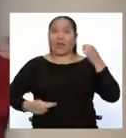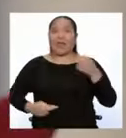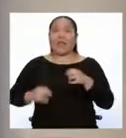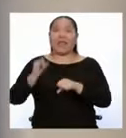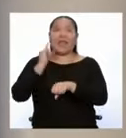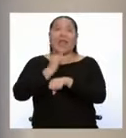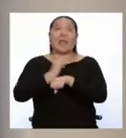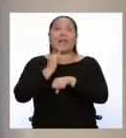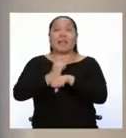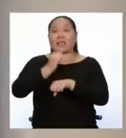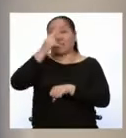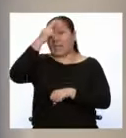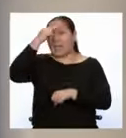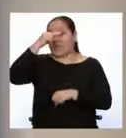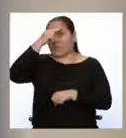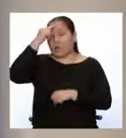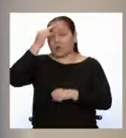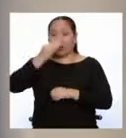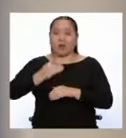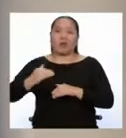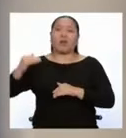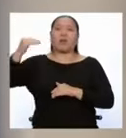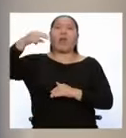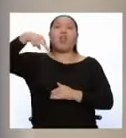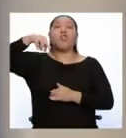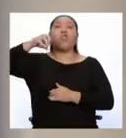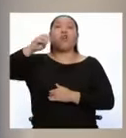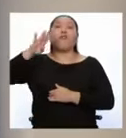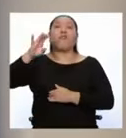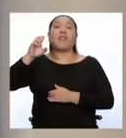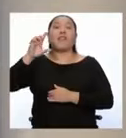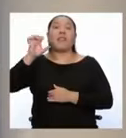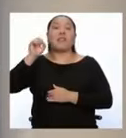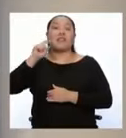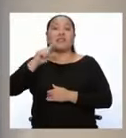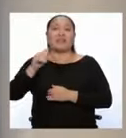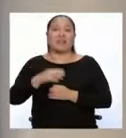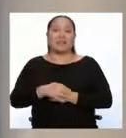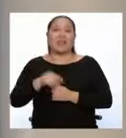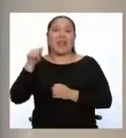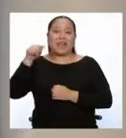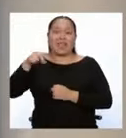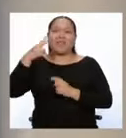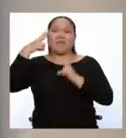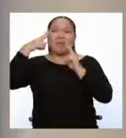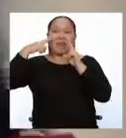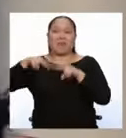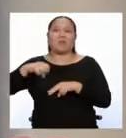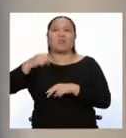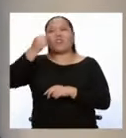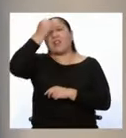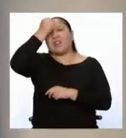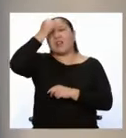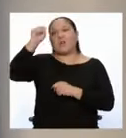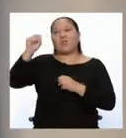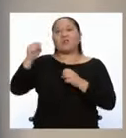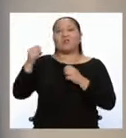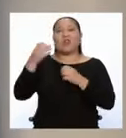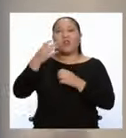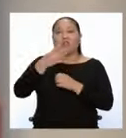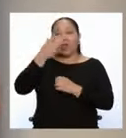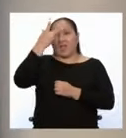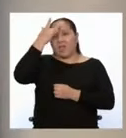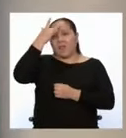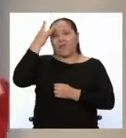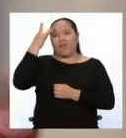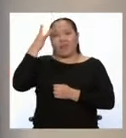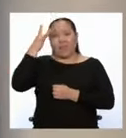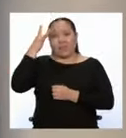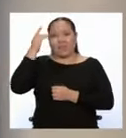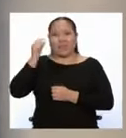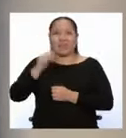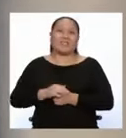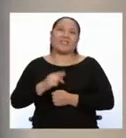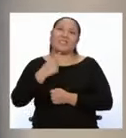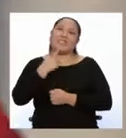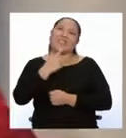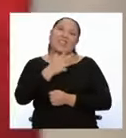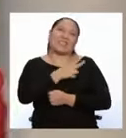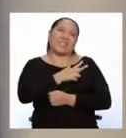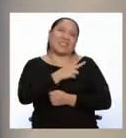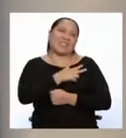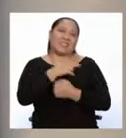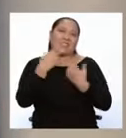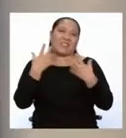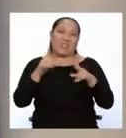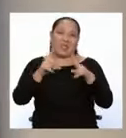la nobleza y muchísimas cosas más que veremos a continuación en la Revolución Francisca. Este es Tiempo para Aprender, tercera de secundaria y